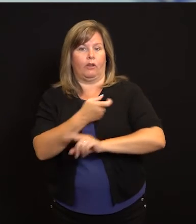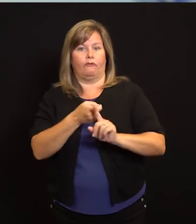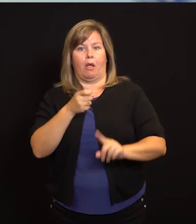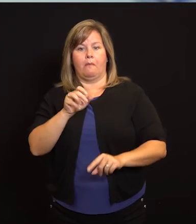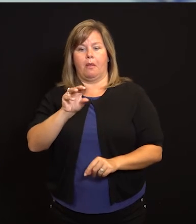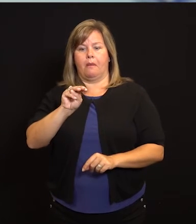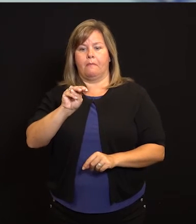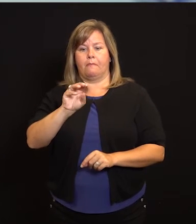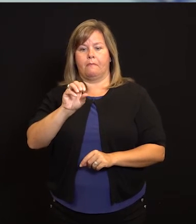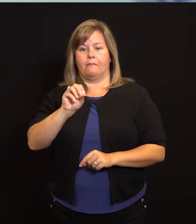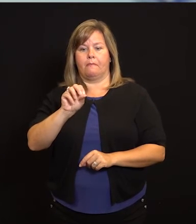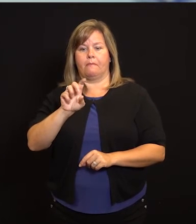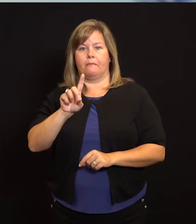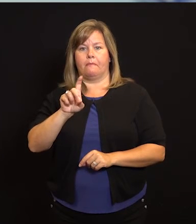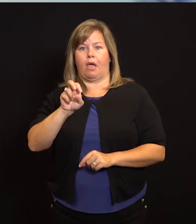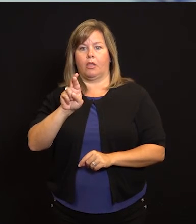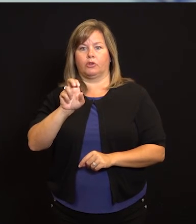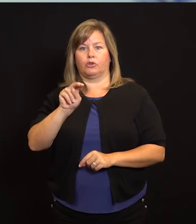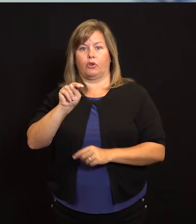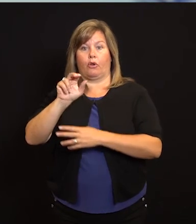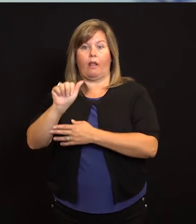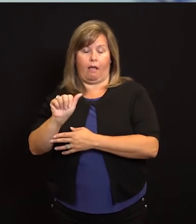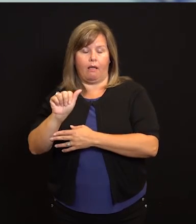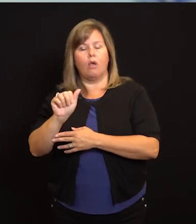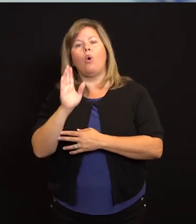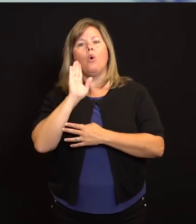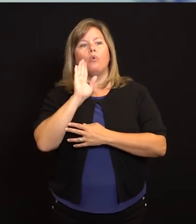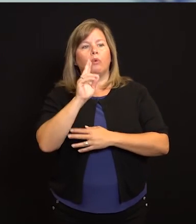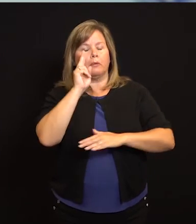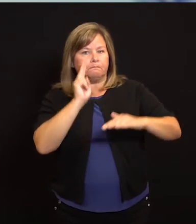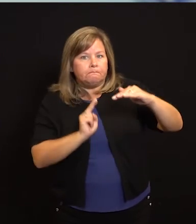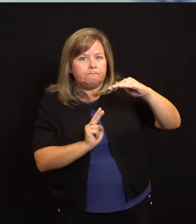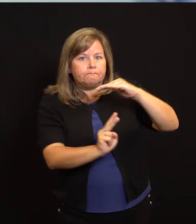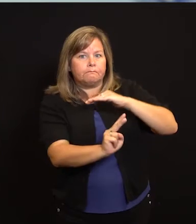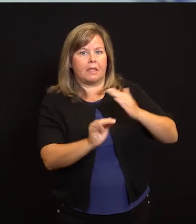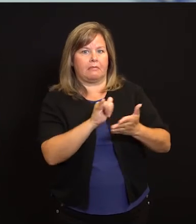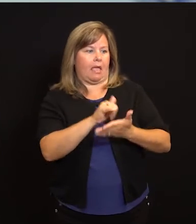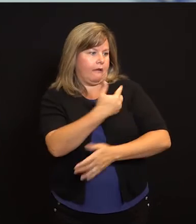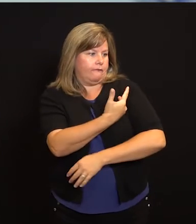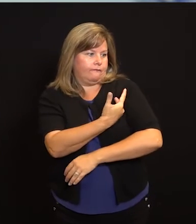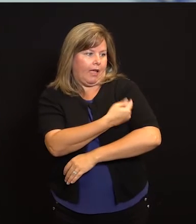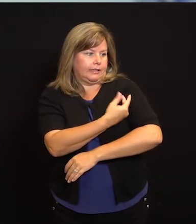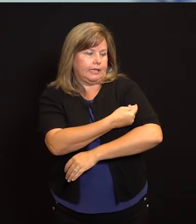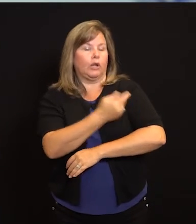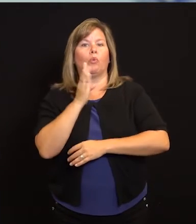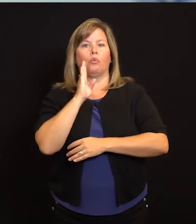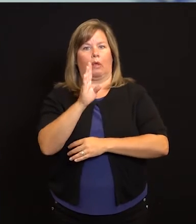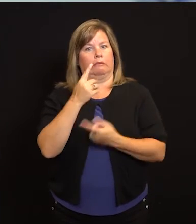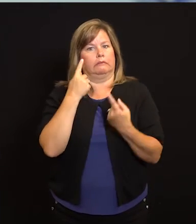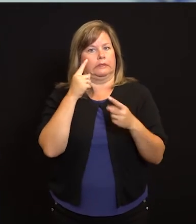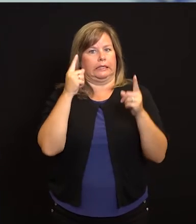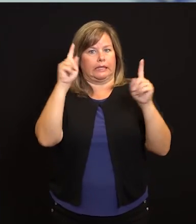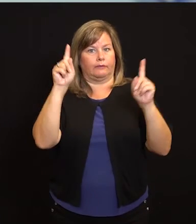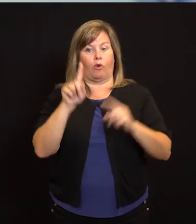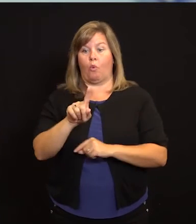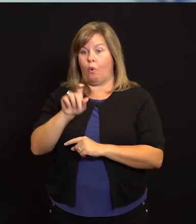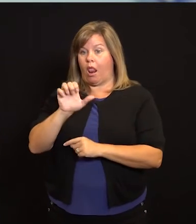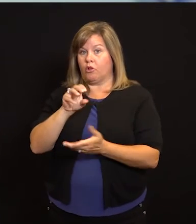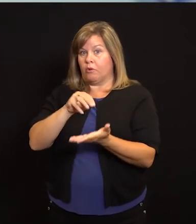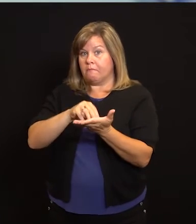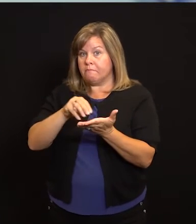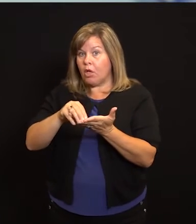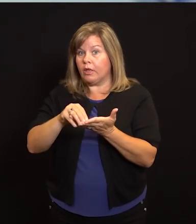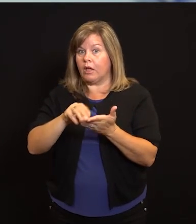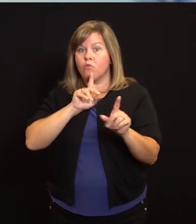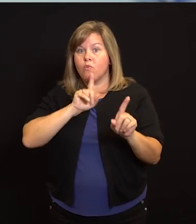salud pública y en la atención médica estamos pensando y estamos planeando cómo vamos a hacer que la vacuna esté disponible de la manera